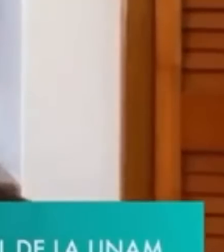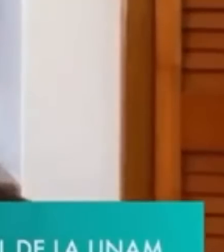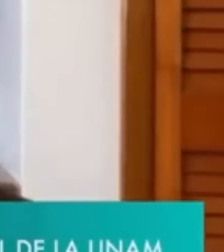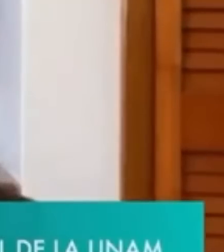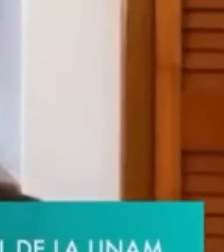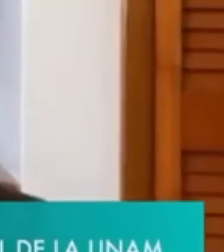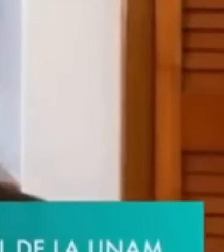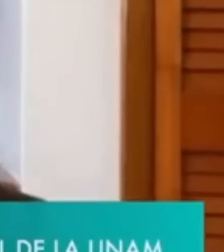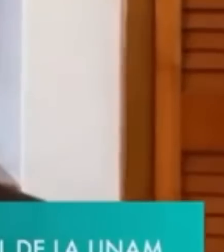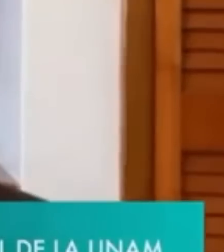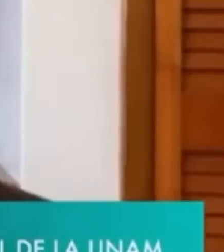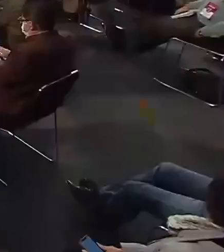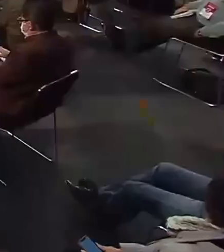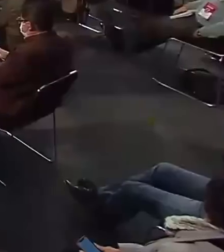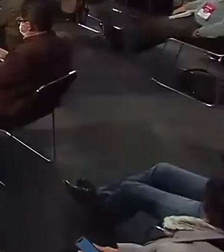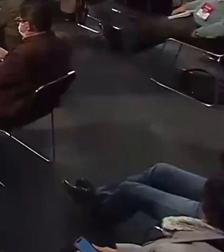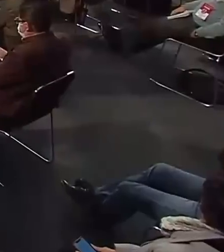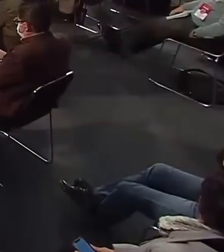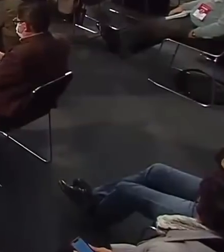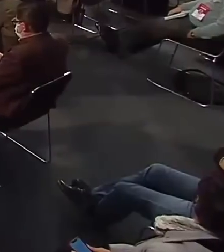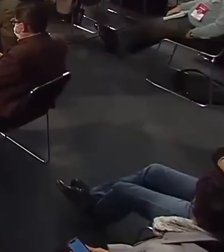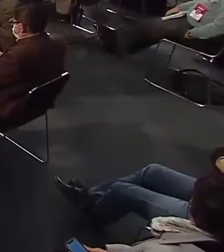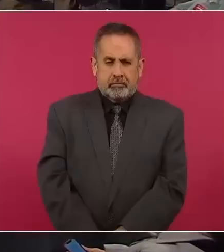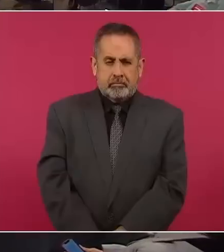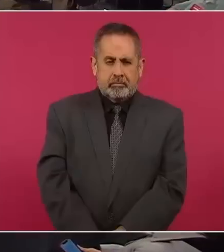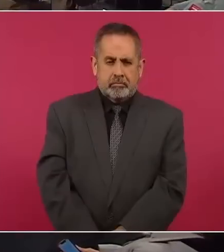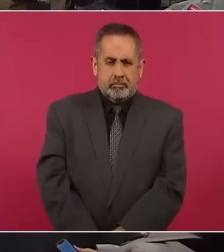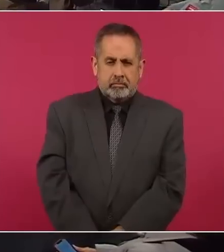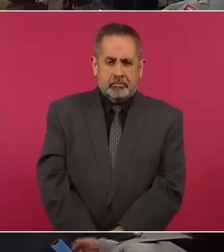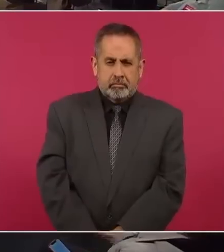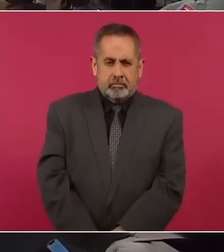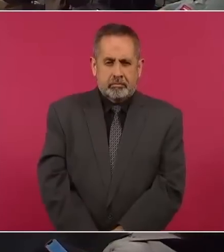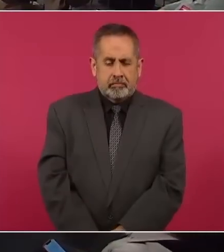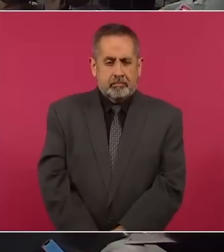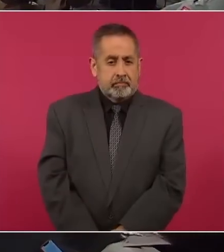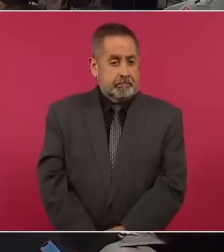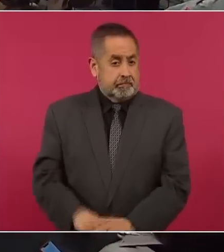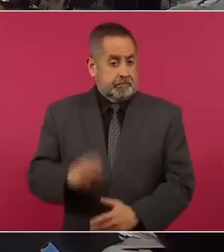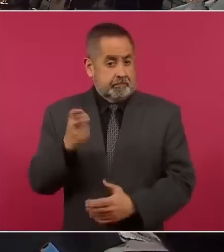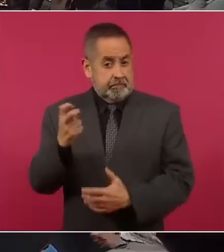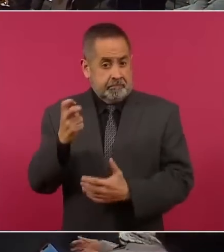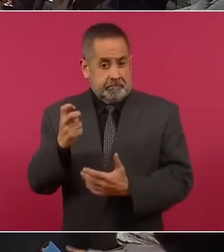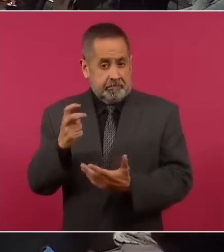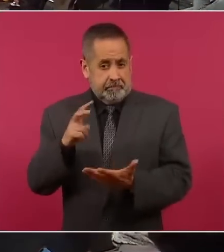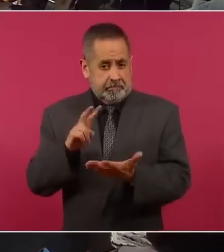Profesiones y se obtiene una cédula profesional, esa cédula tiene pleno valor.